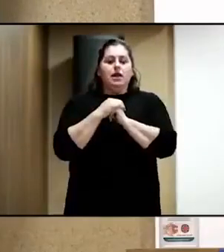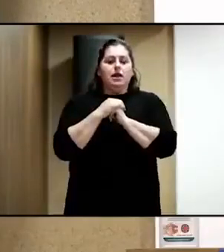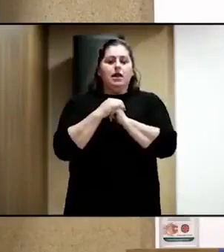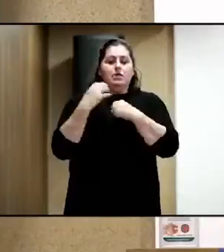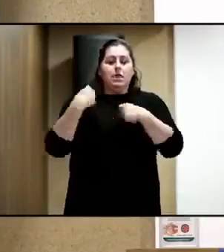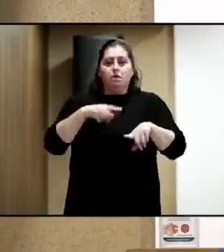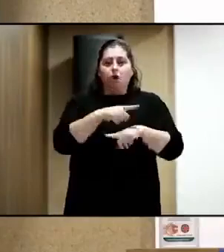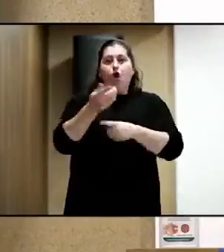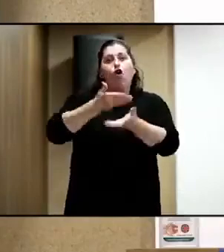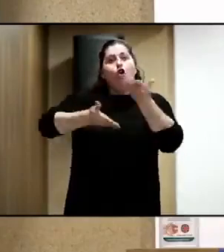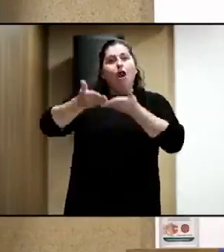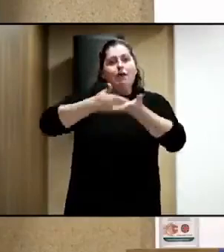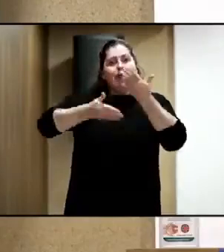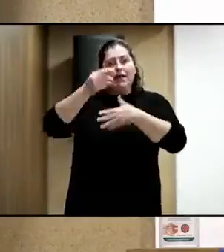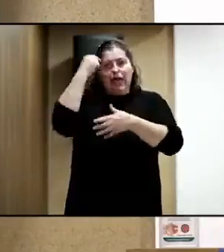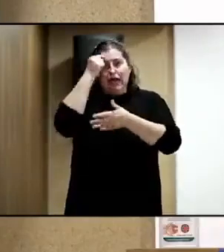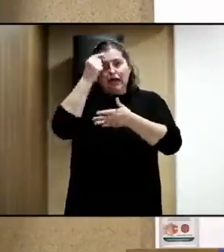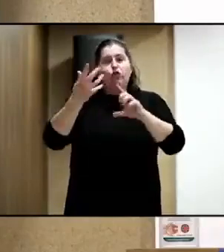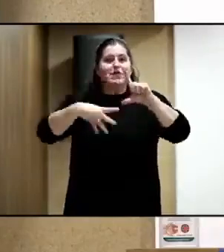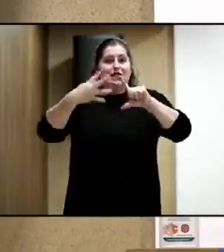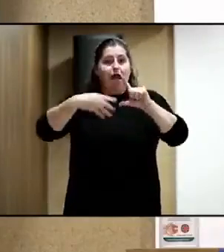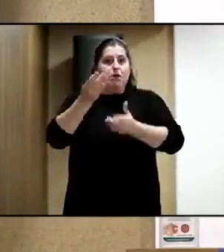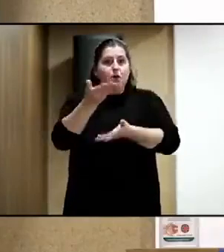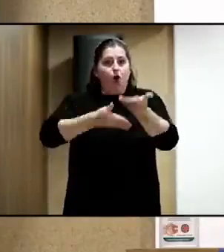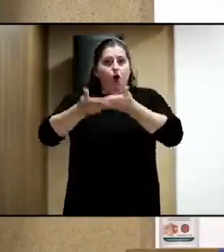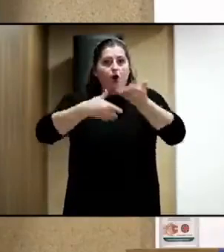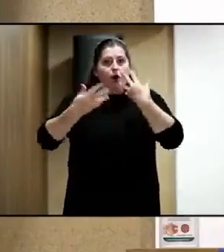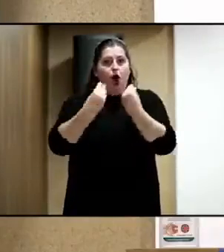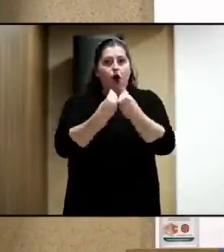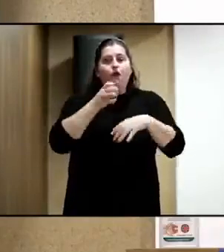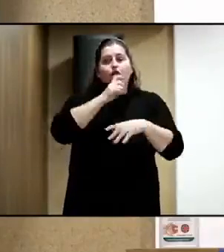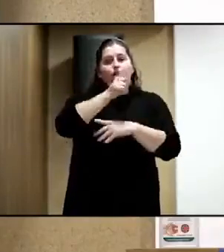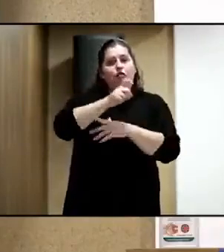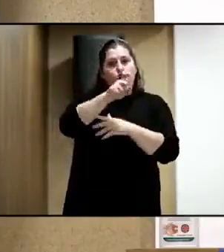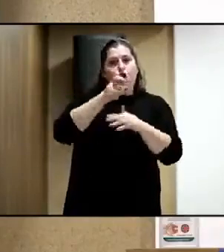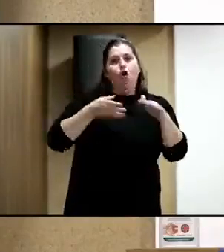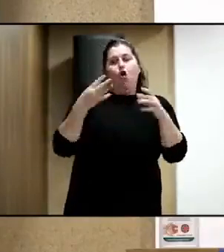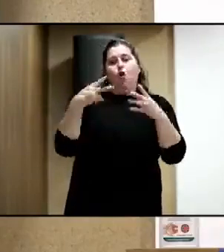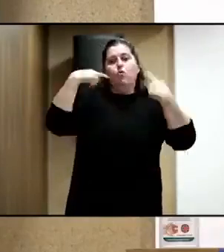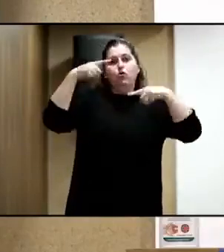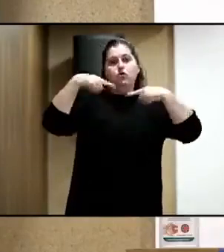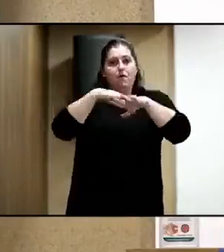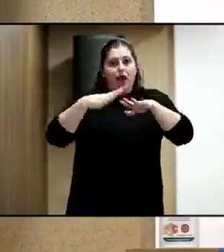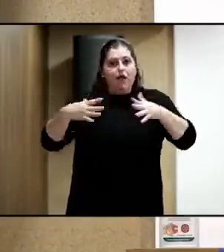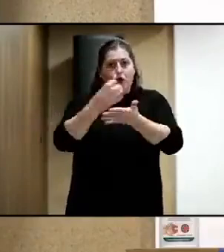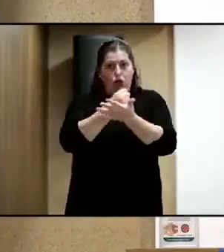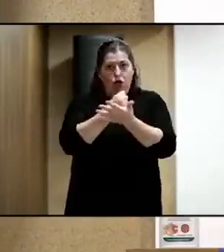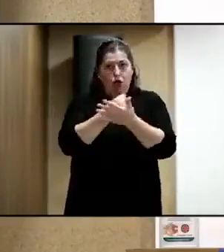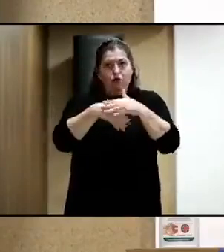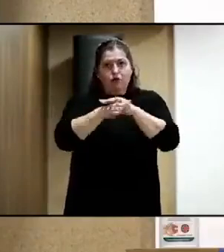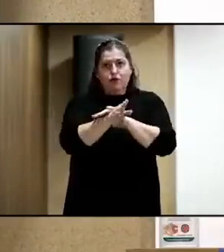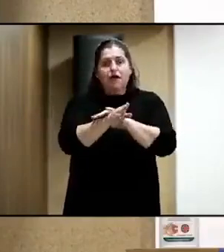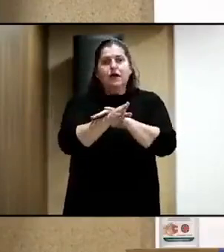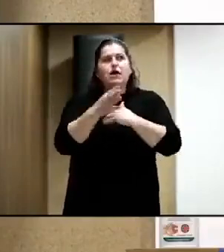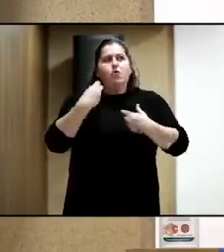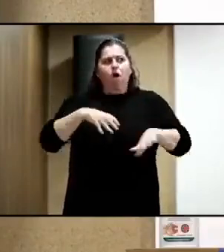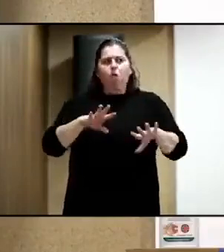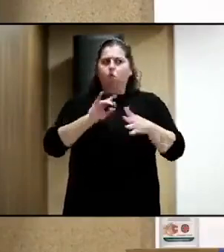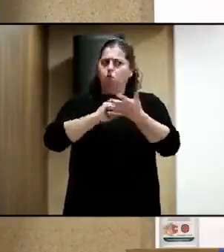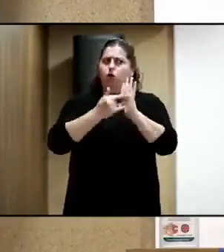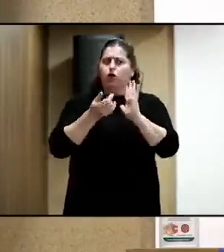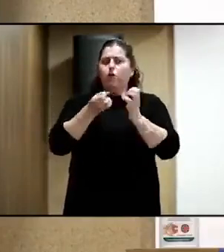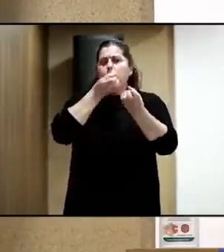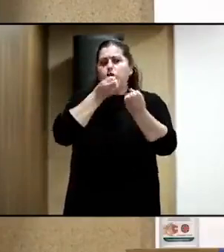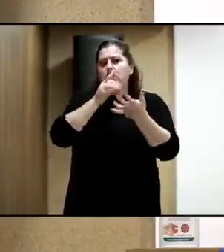Universidad de Granada con Fundación Music for All y donde vamos a contar un poco un proyecto que es muy ilusionante para